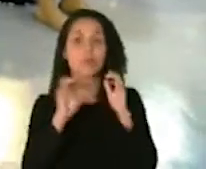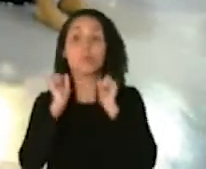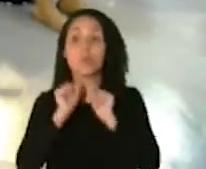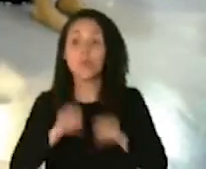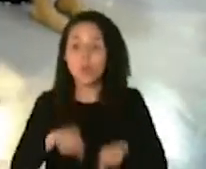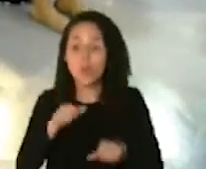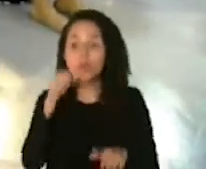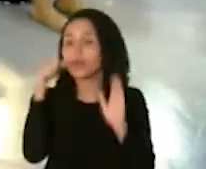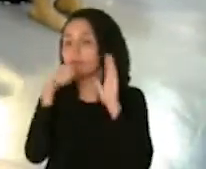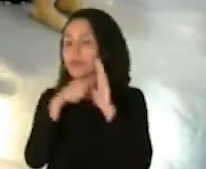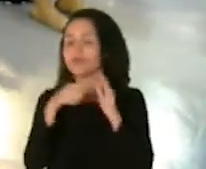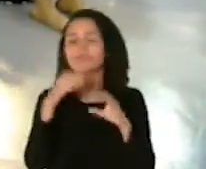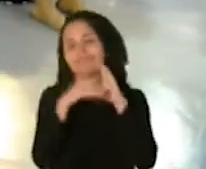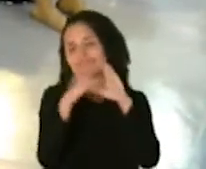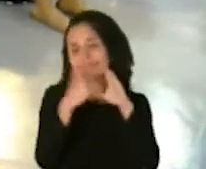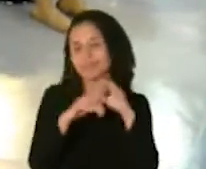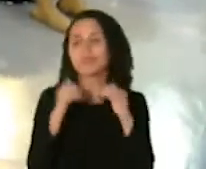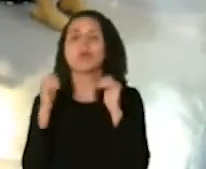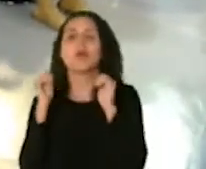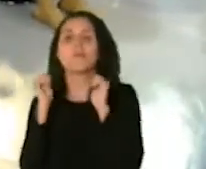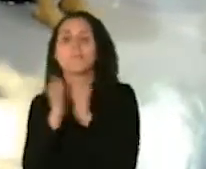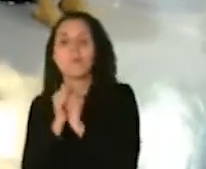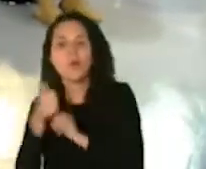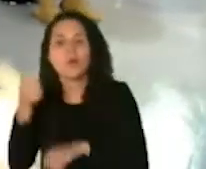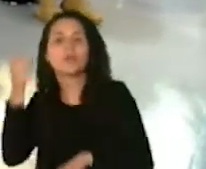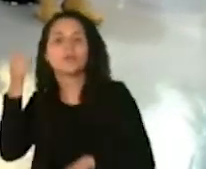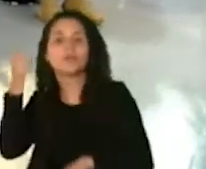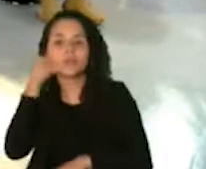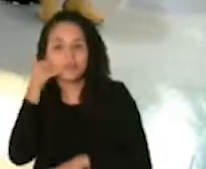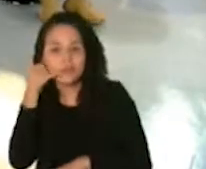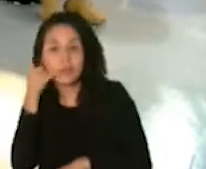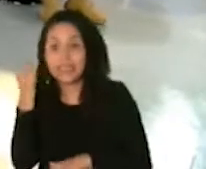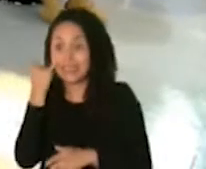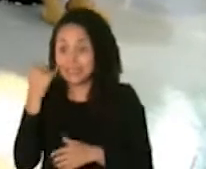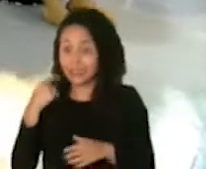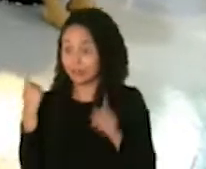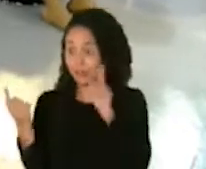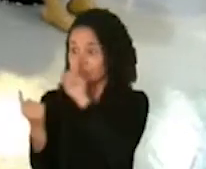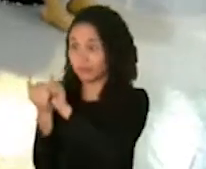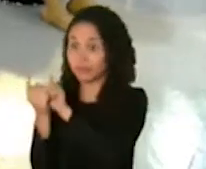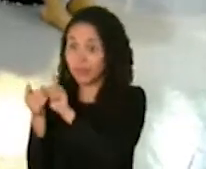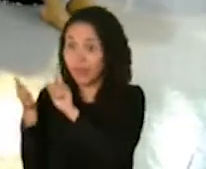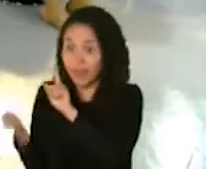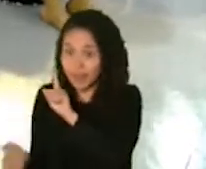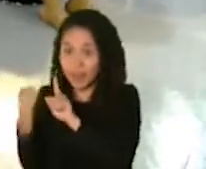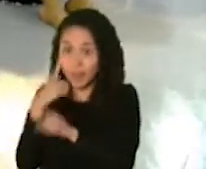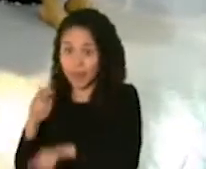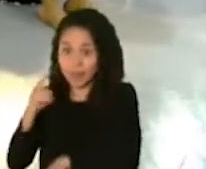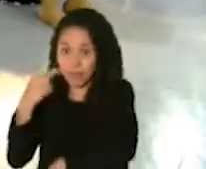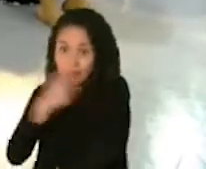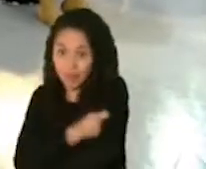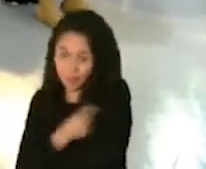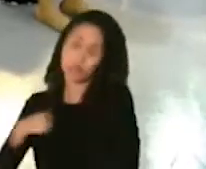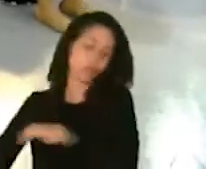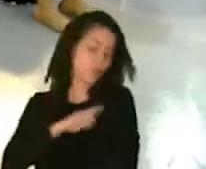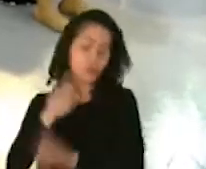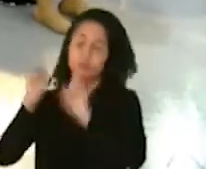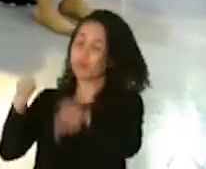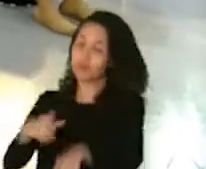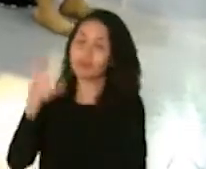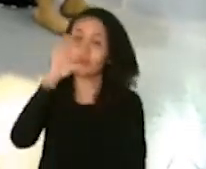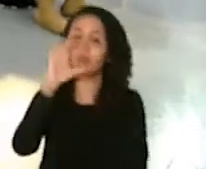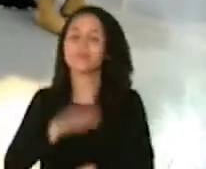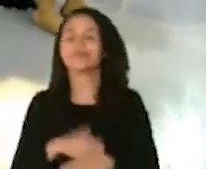por correo electrónico o por celular y si la tenemos que hacer en persona para darle redundancia vamos y lo buscamos para la segunda vacuna. Pues